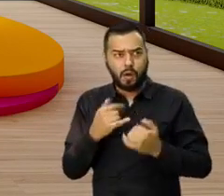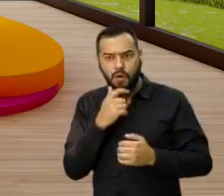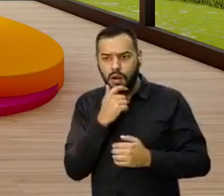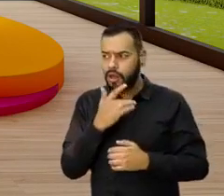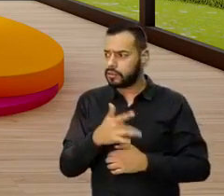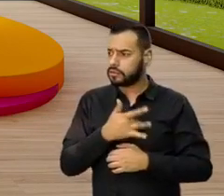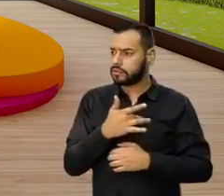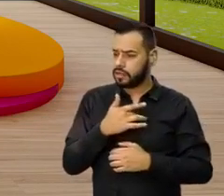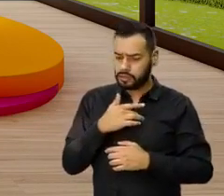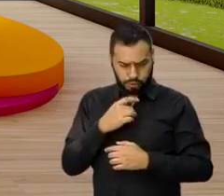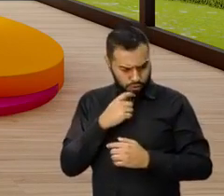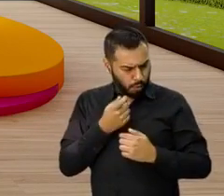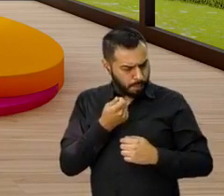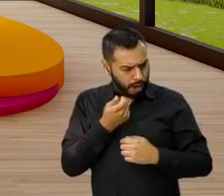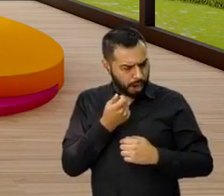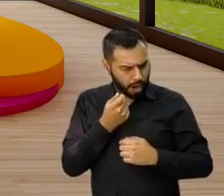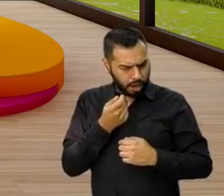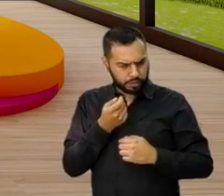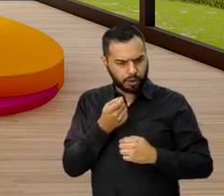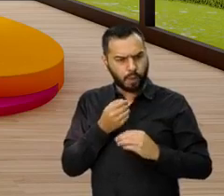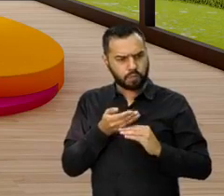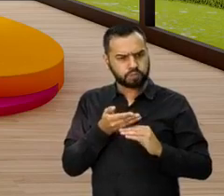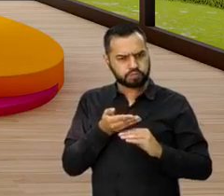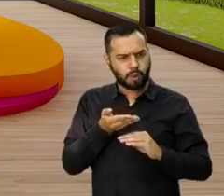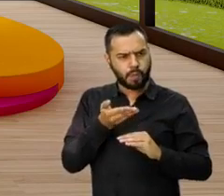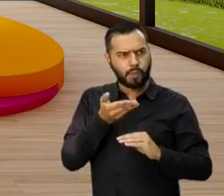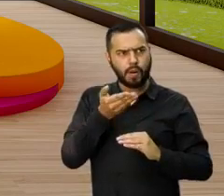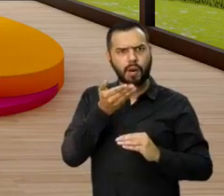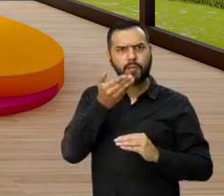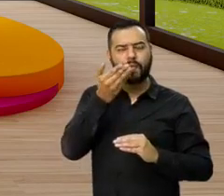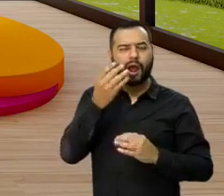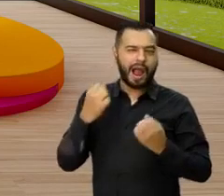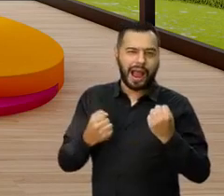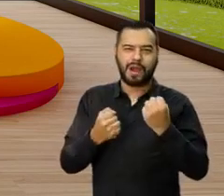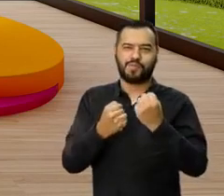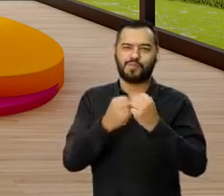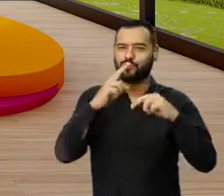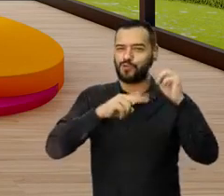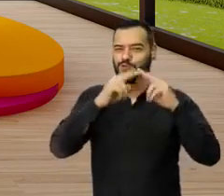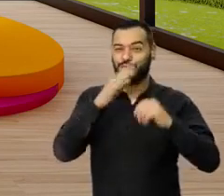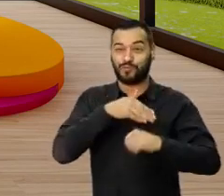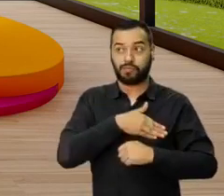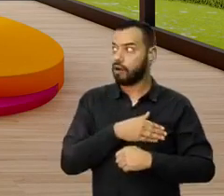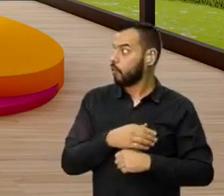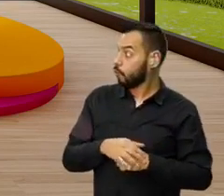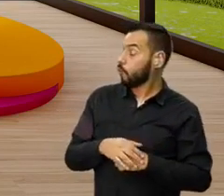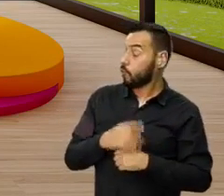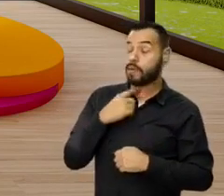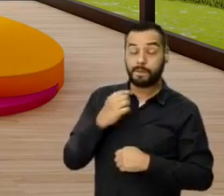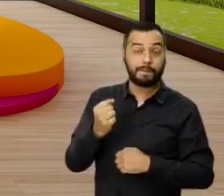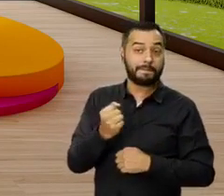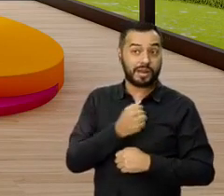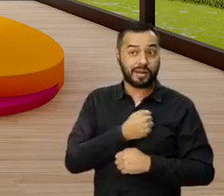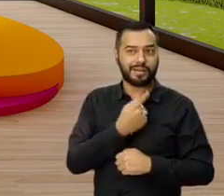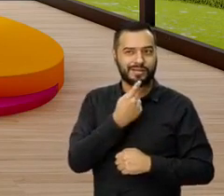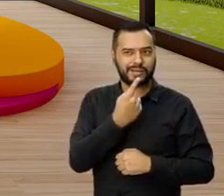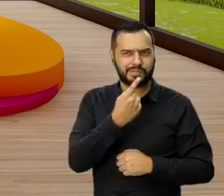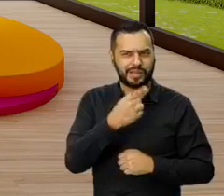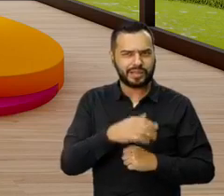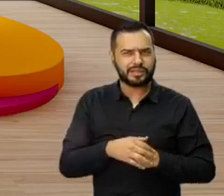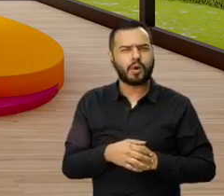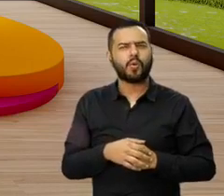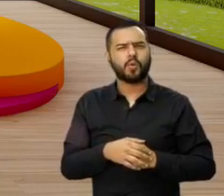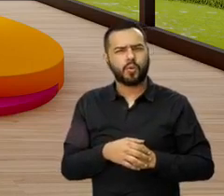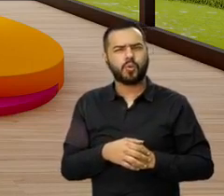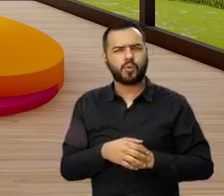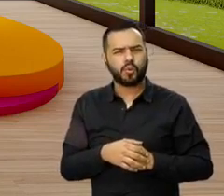de sentir que sus inversiones se valorizan con el respaldo de Constructora Bolívar. Eso me encanta. Lo que has dicho es cierto, hacer esos